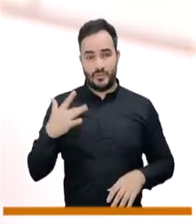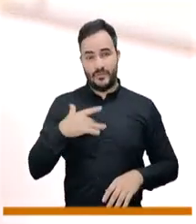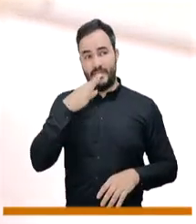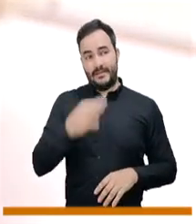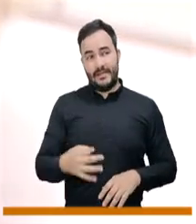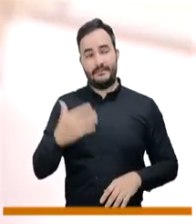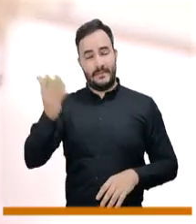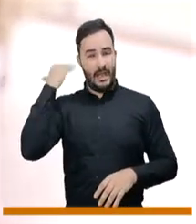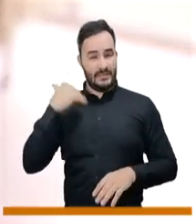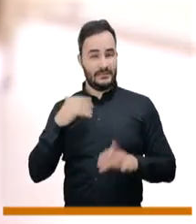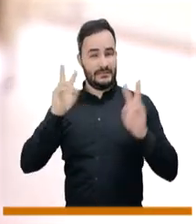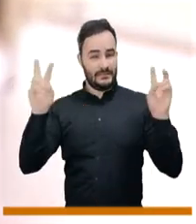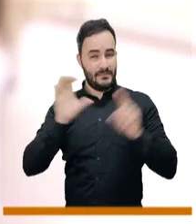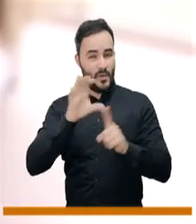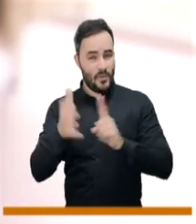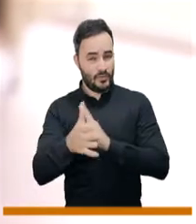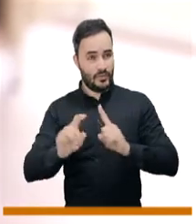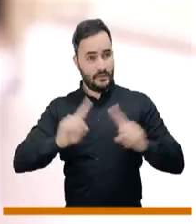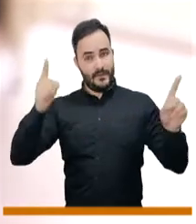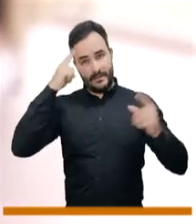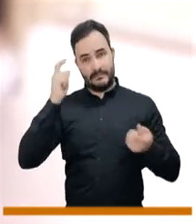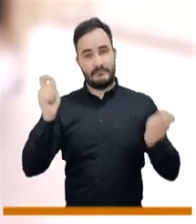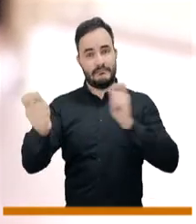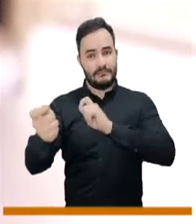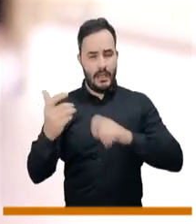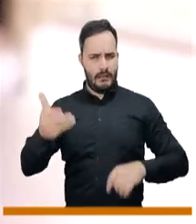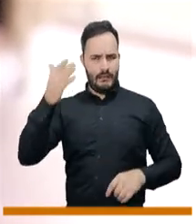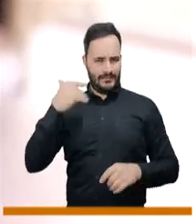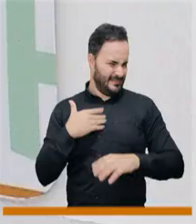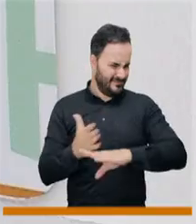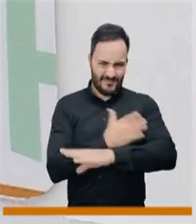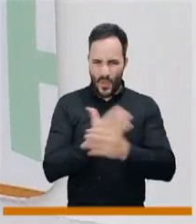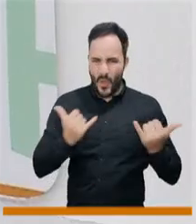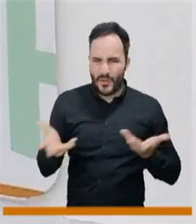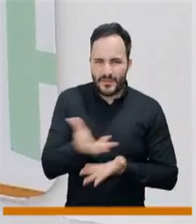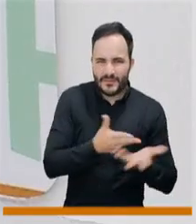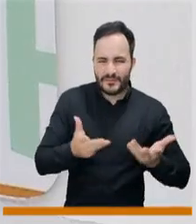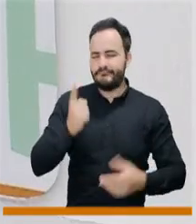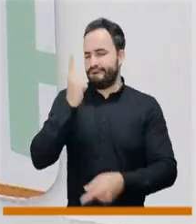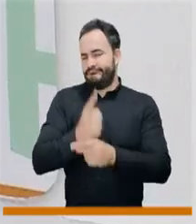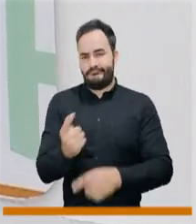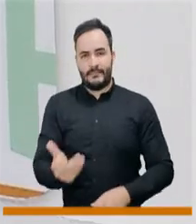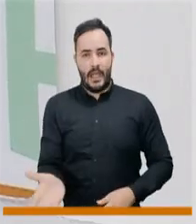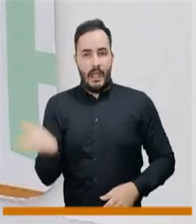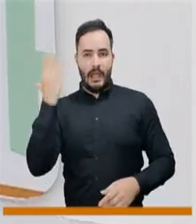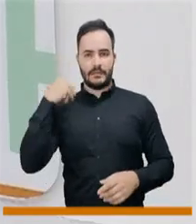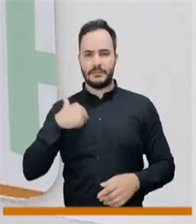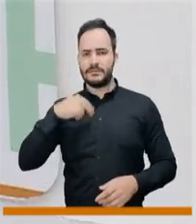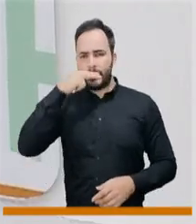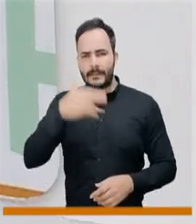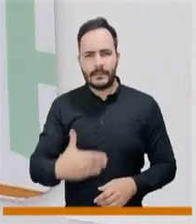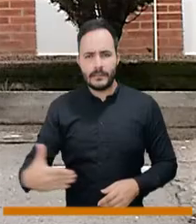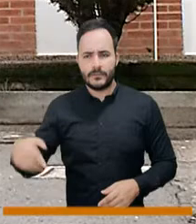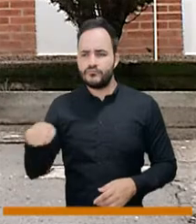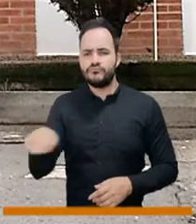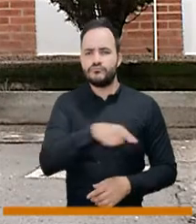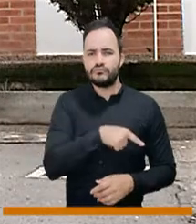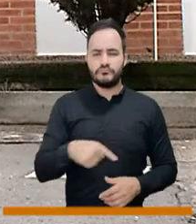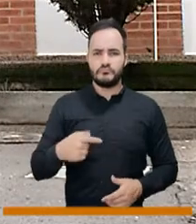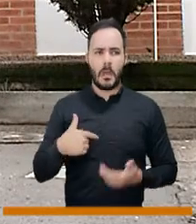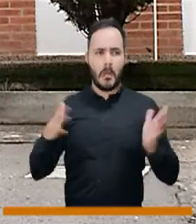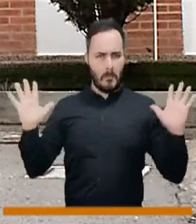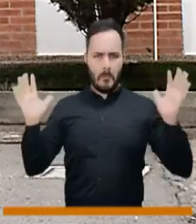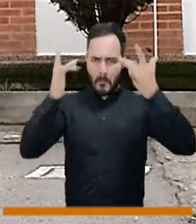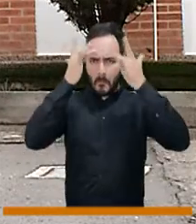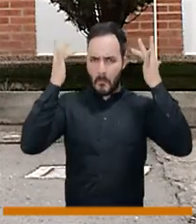primero había un asunto también, digamos, cultural o, digamos, del imaginario, ahora lo hablábamos en el programa, de que el niño